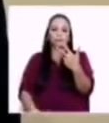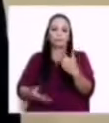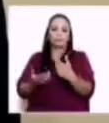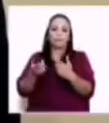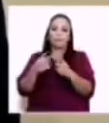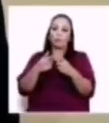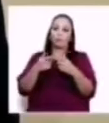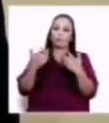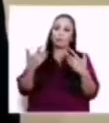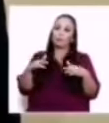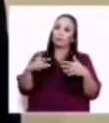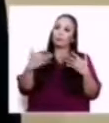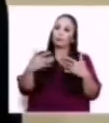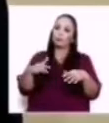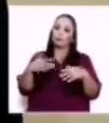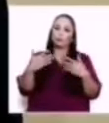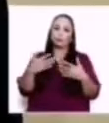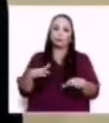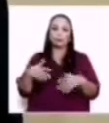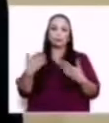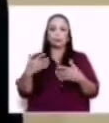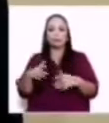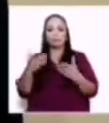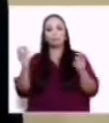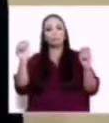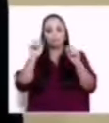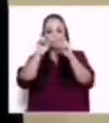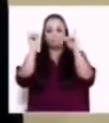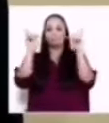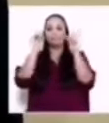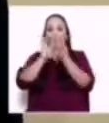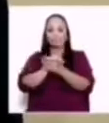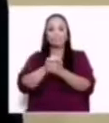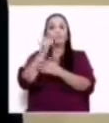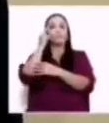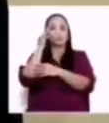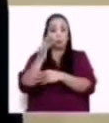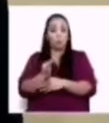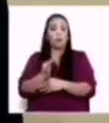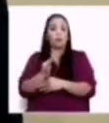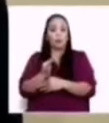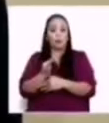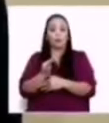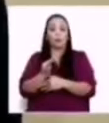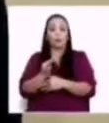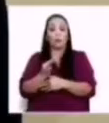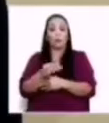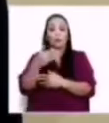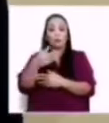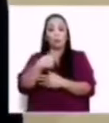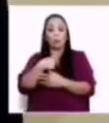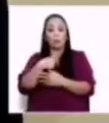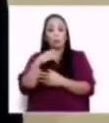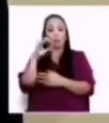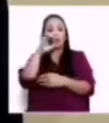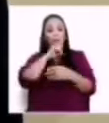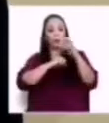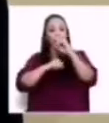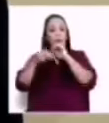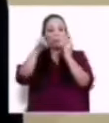alarmante. Yo creo que si uno lee lo que está pasando ahí con